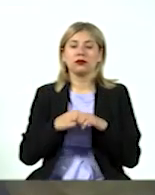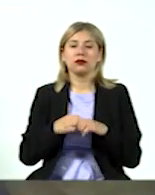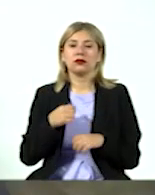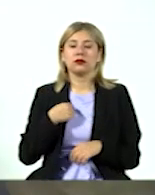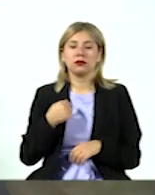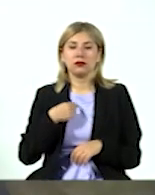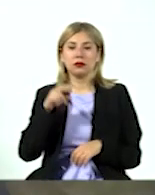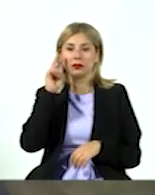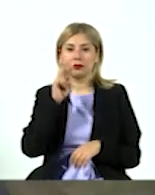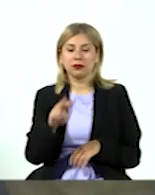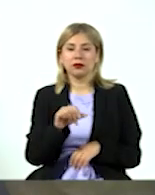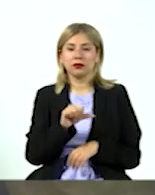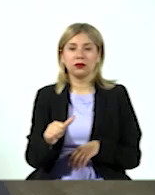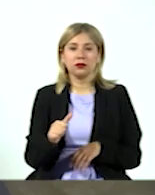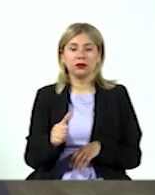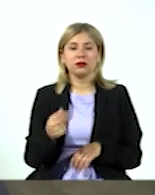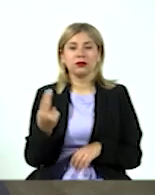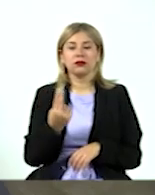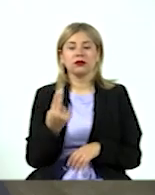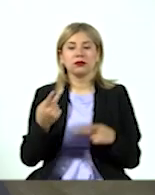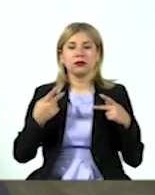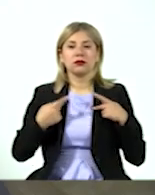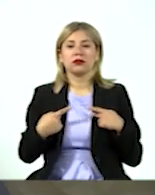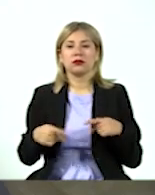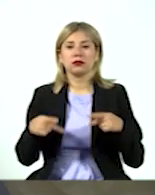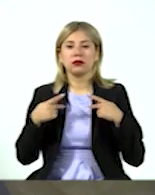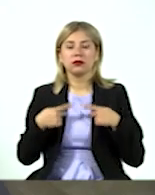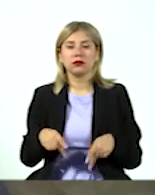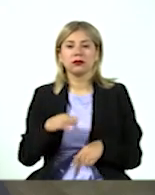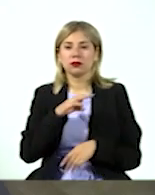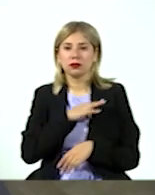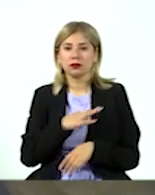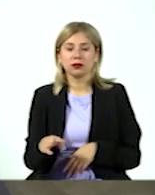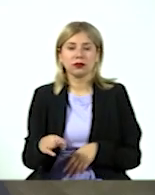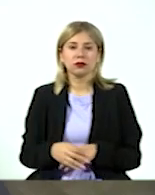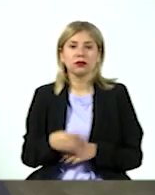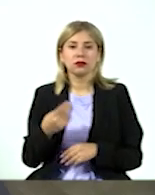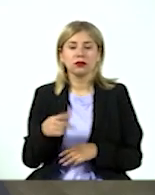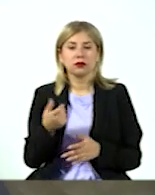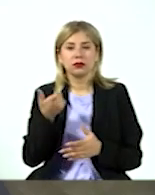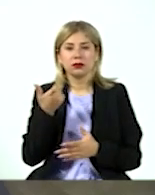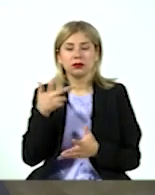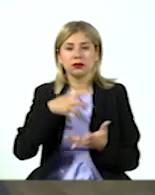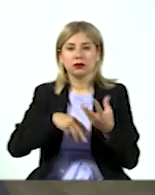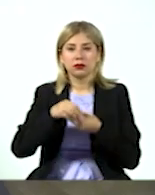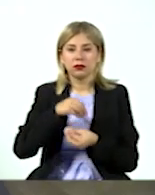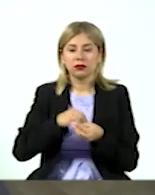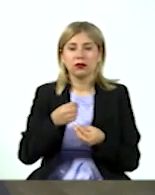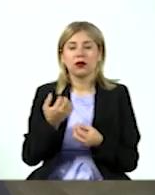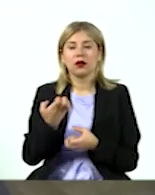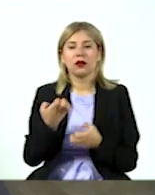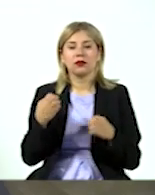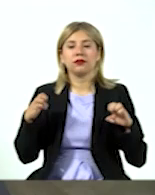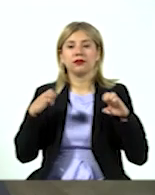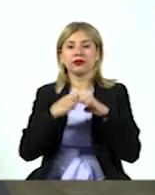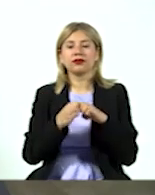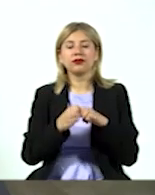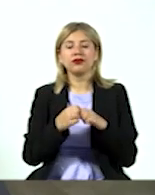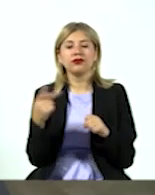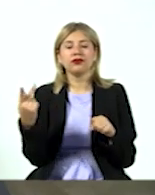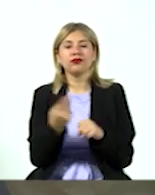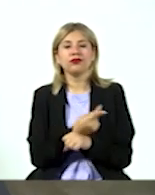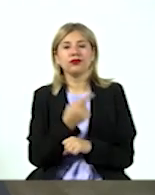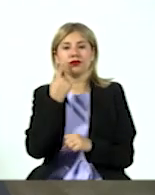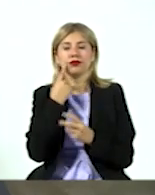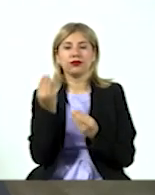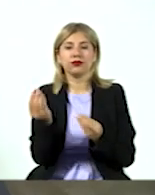veía pues una necesidad en la gente de poder manejar mejor sus finanzas, la pandemia pues desafortunadamente hizo